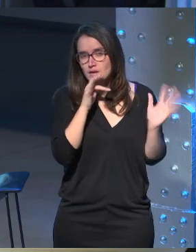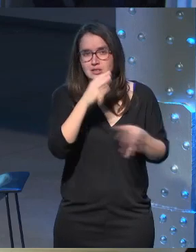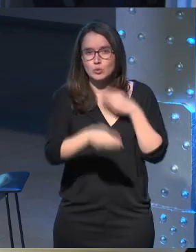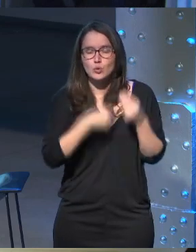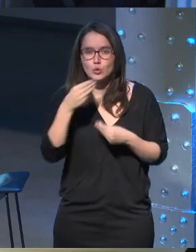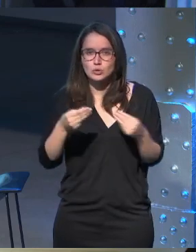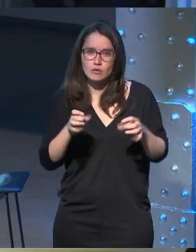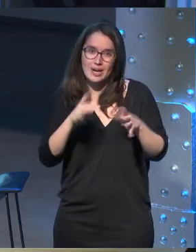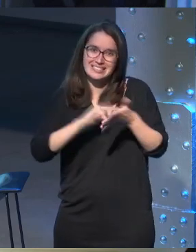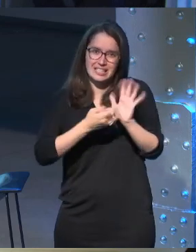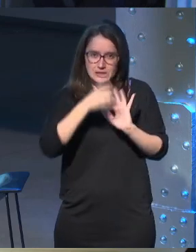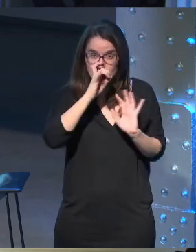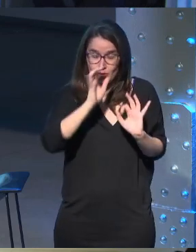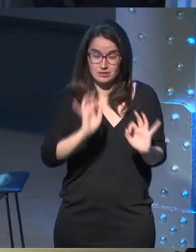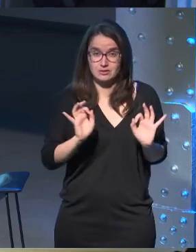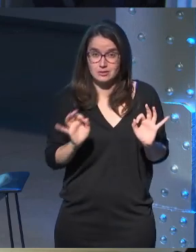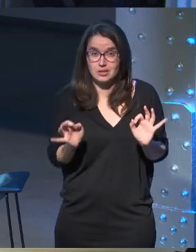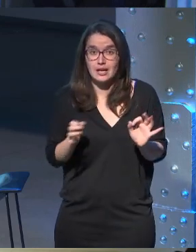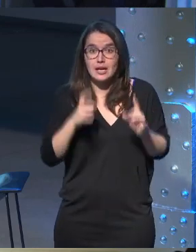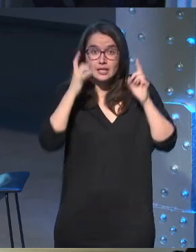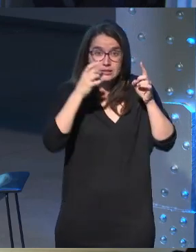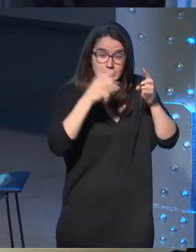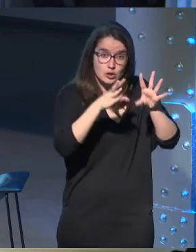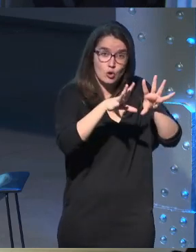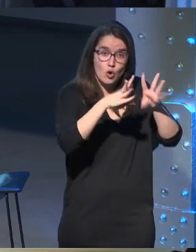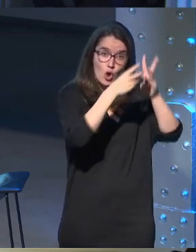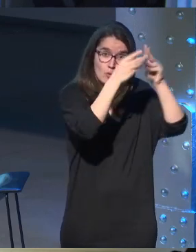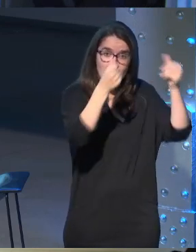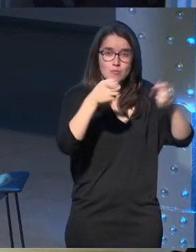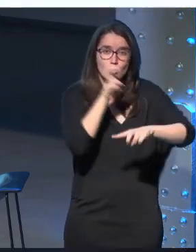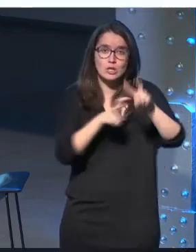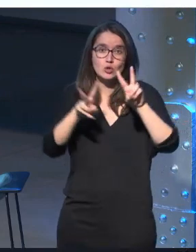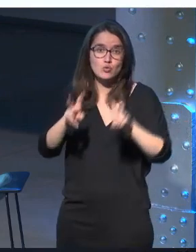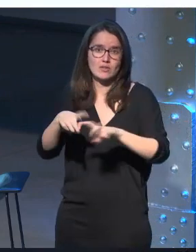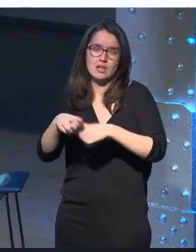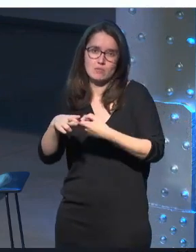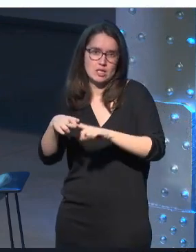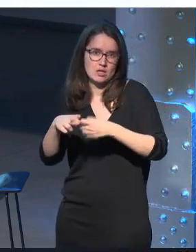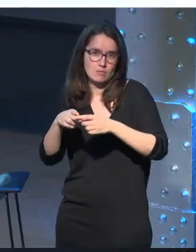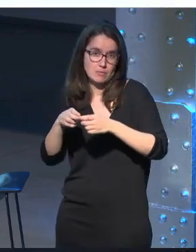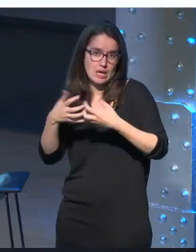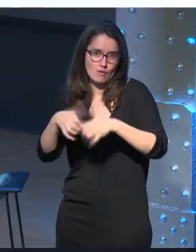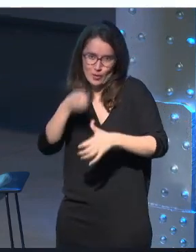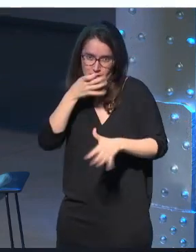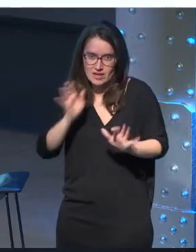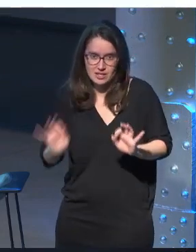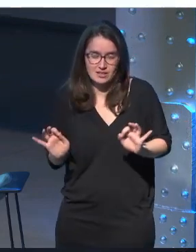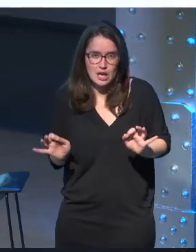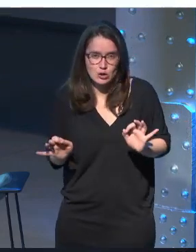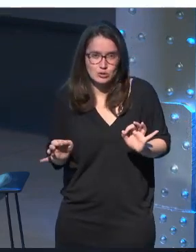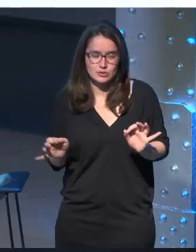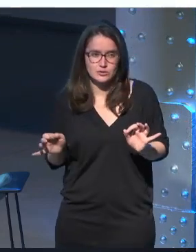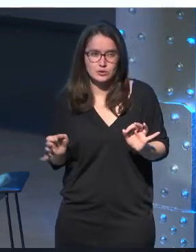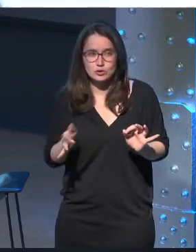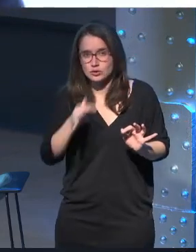utilizando evidentemente las técnicas antiguas intentando desaprenderlas y buscando nuevas herramientas para que esto funcione bien estamos realmente